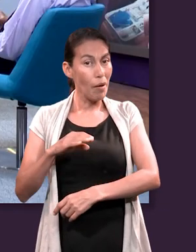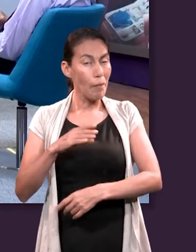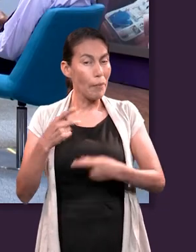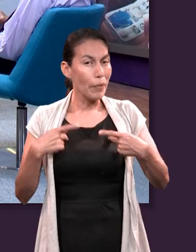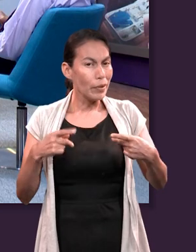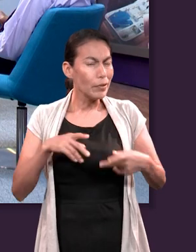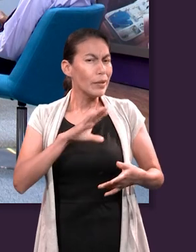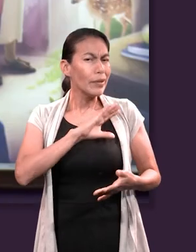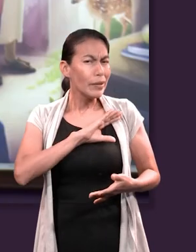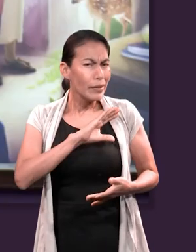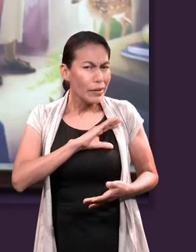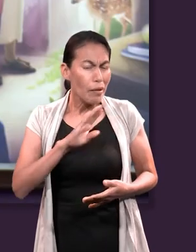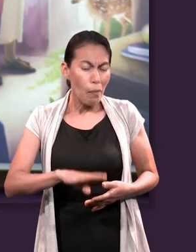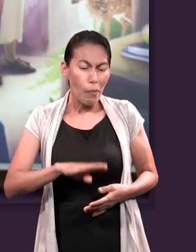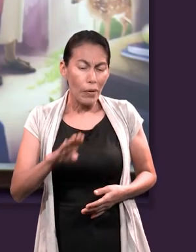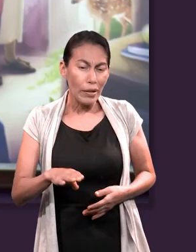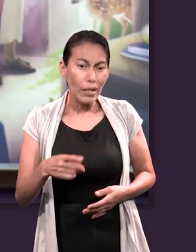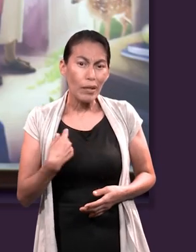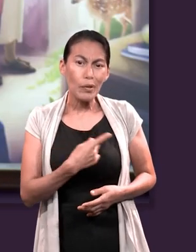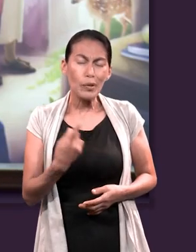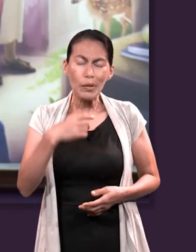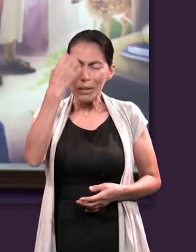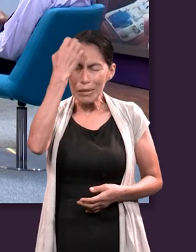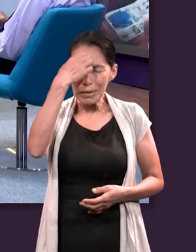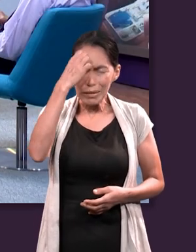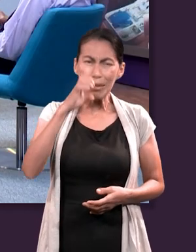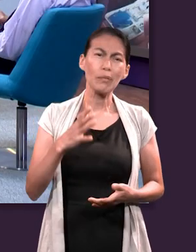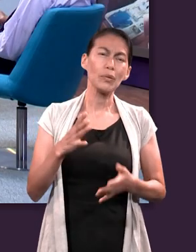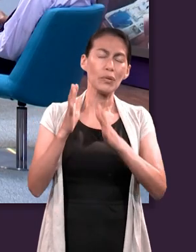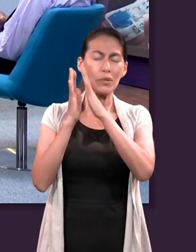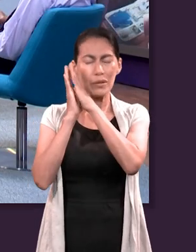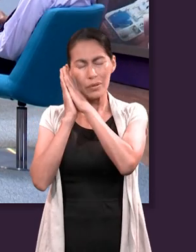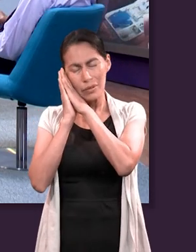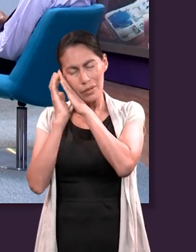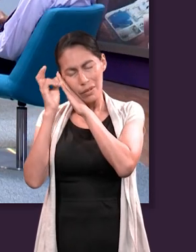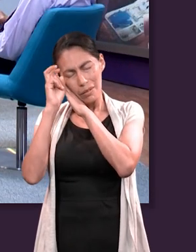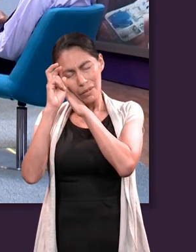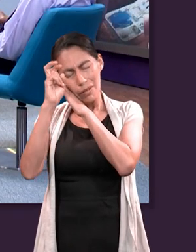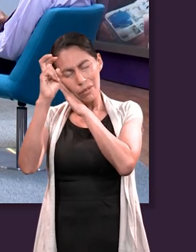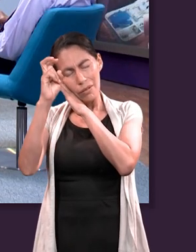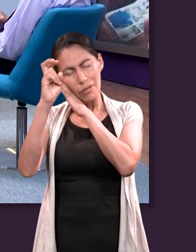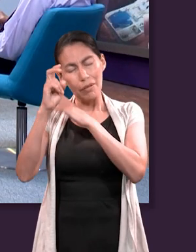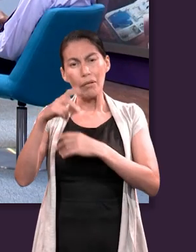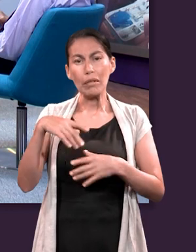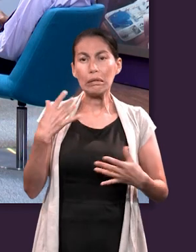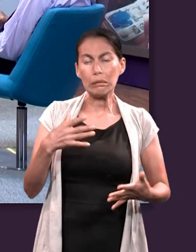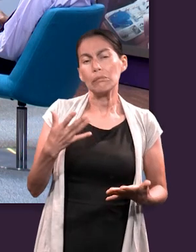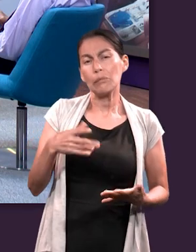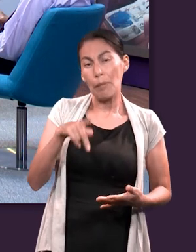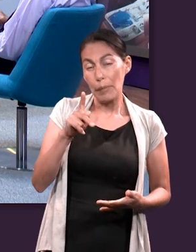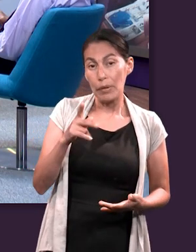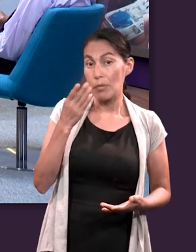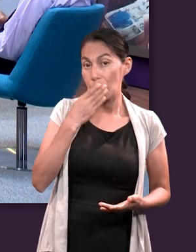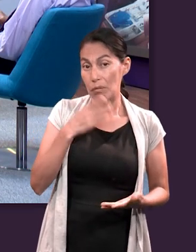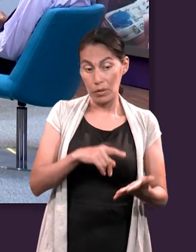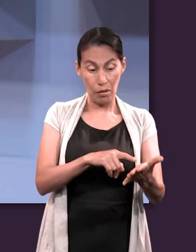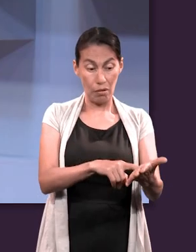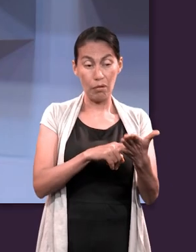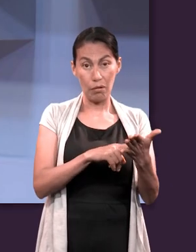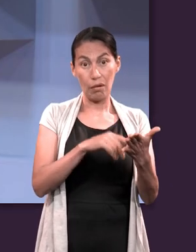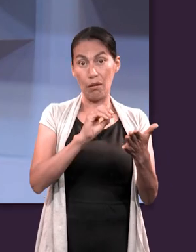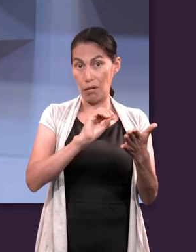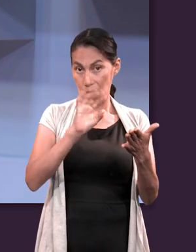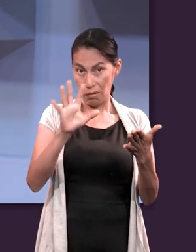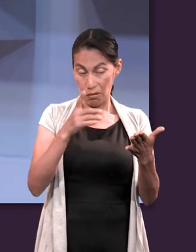lo extraña. Entonces es ese deseo natural. Pero la Biblia está muy clara en eso. Y me